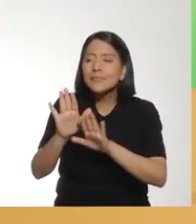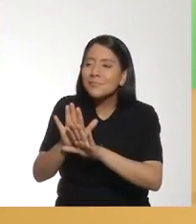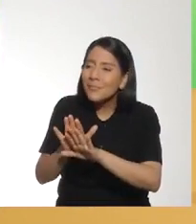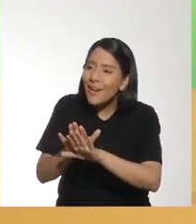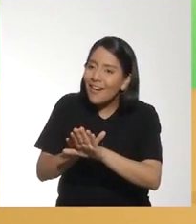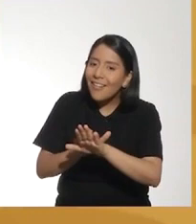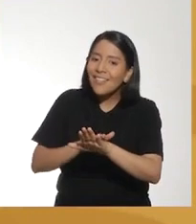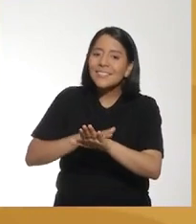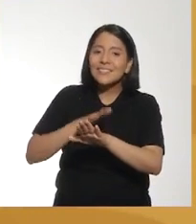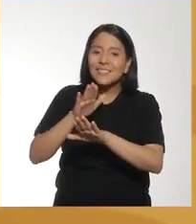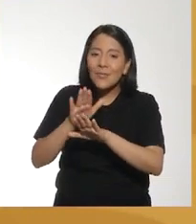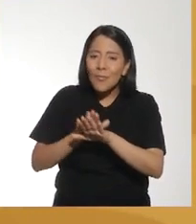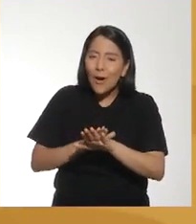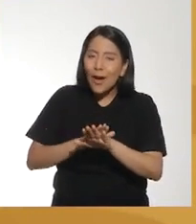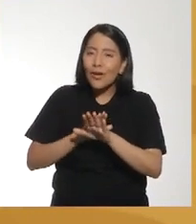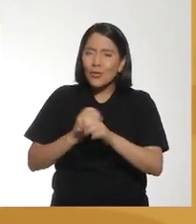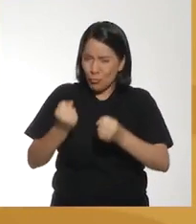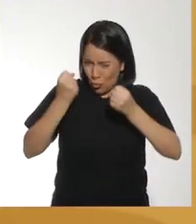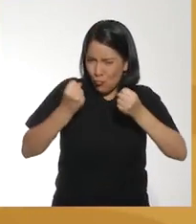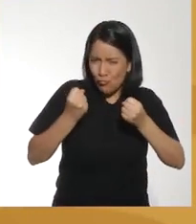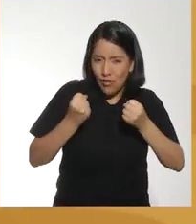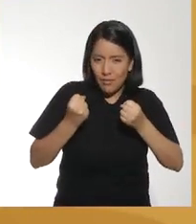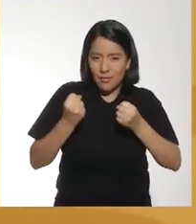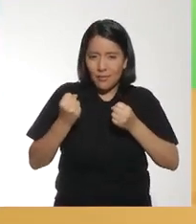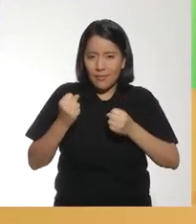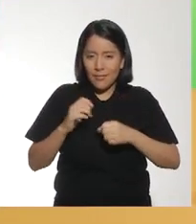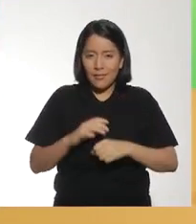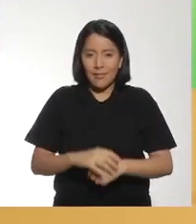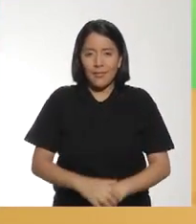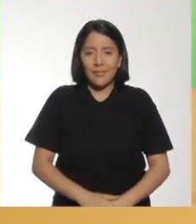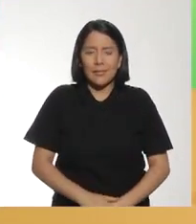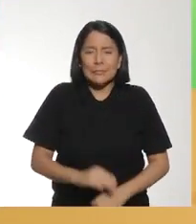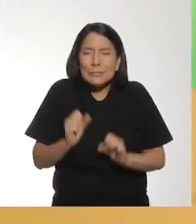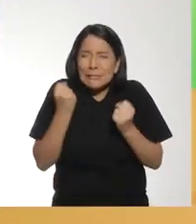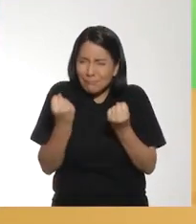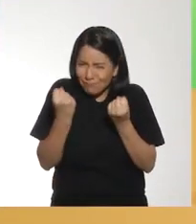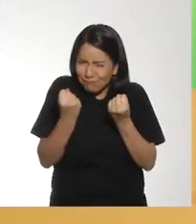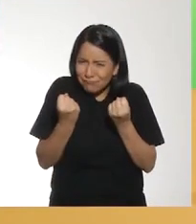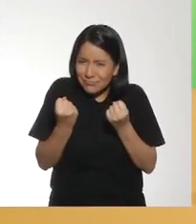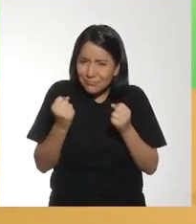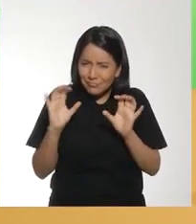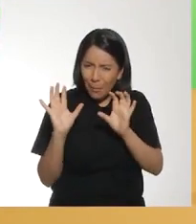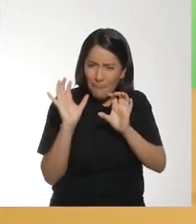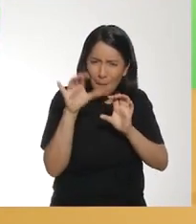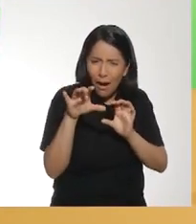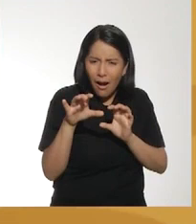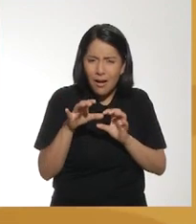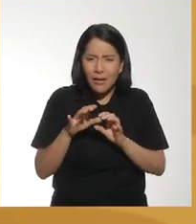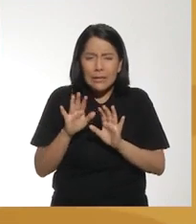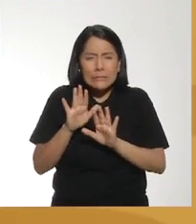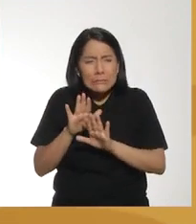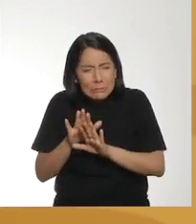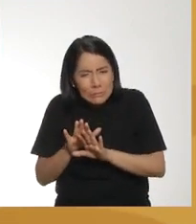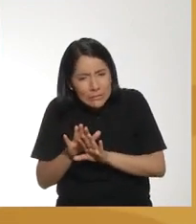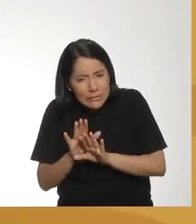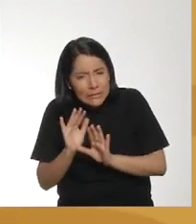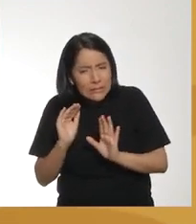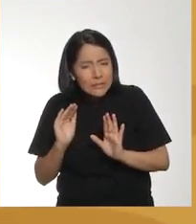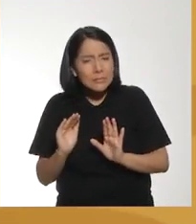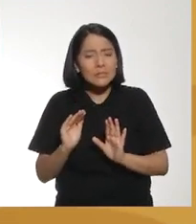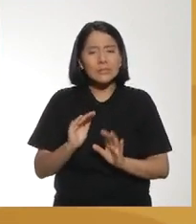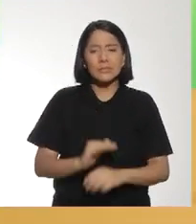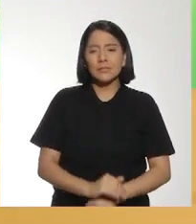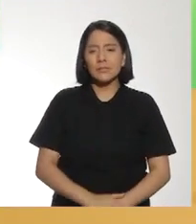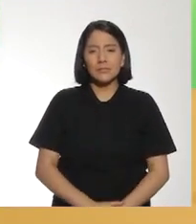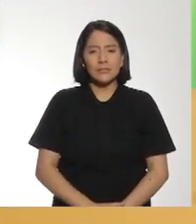¡No! Ya, despacio No, un poquito más Ahí, eso Un poquito más fuerte Un poquito